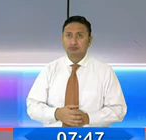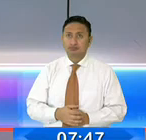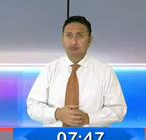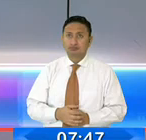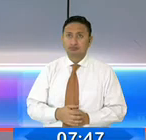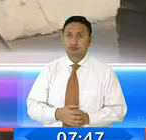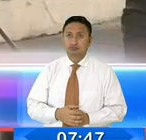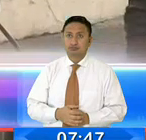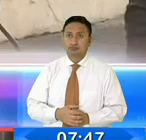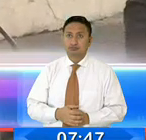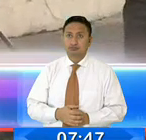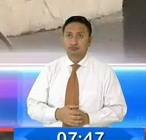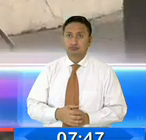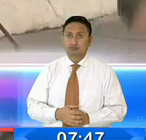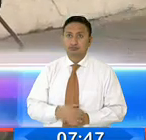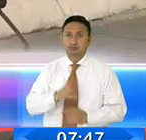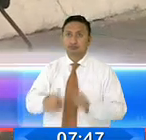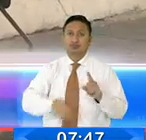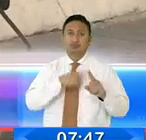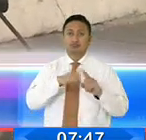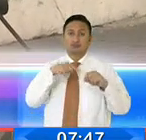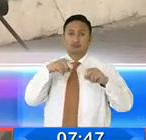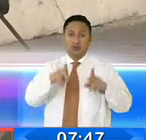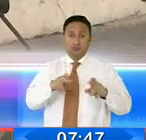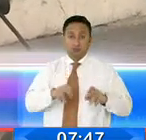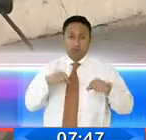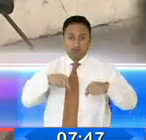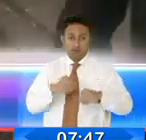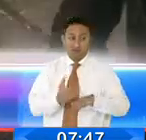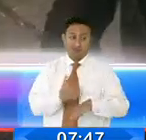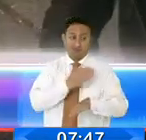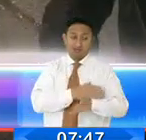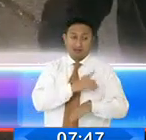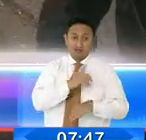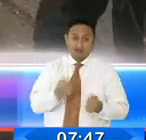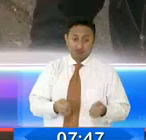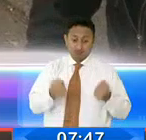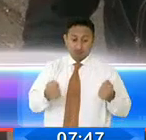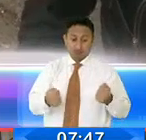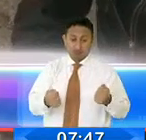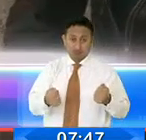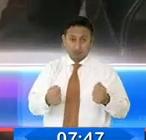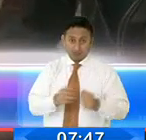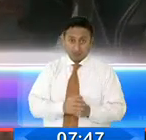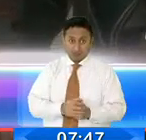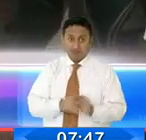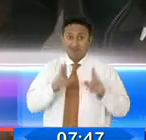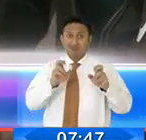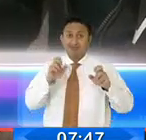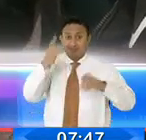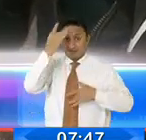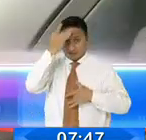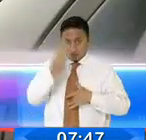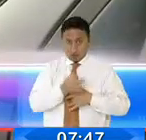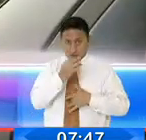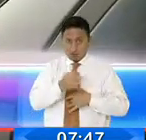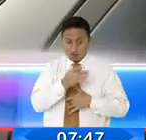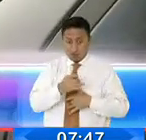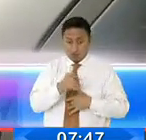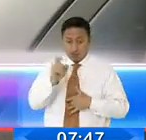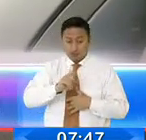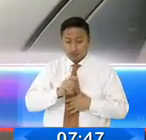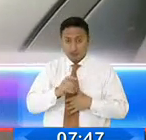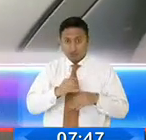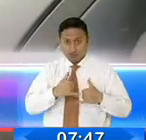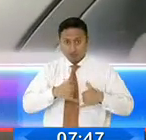de noviembre. A esto se suma que los salvoconductos entregados en primera instancia por el gobierno en el marco de la pandemia y que debían estar